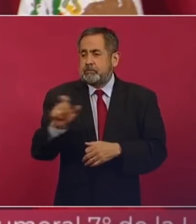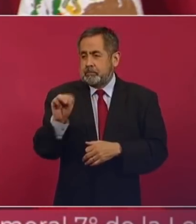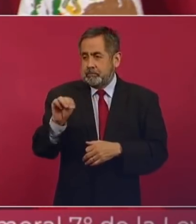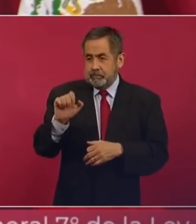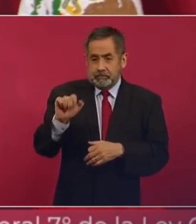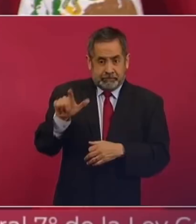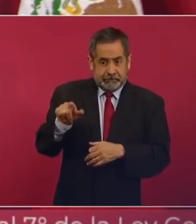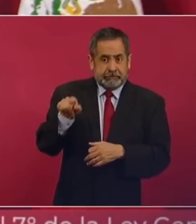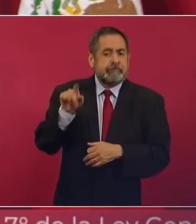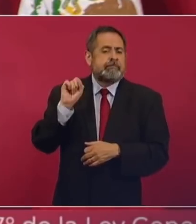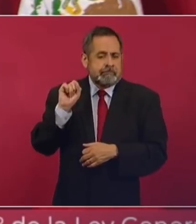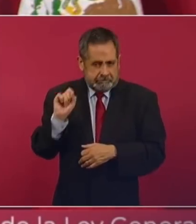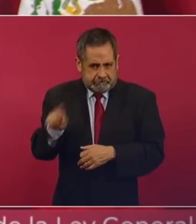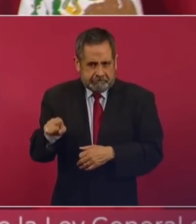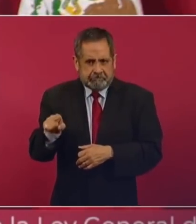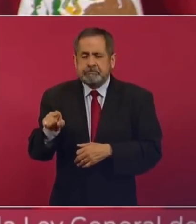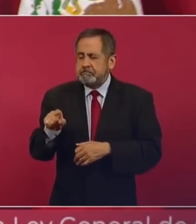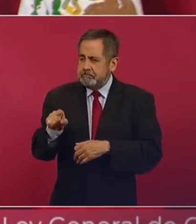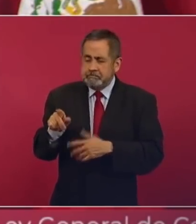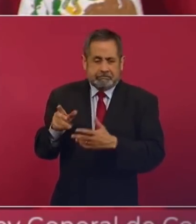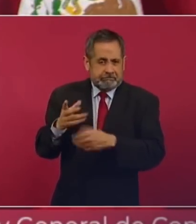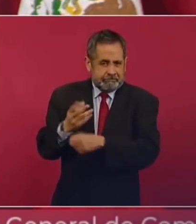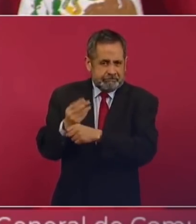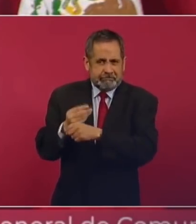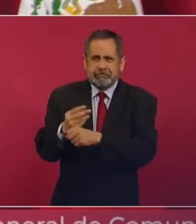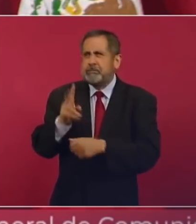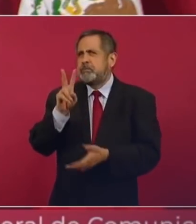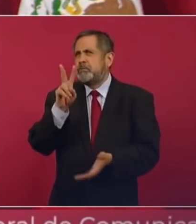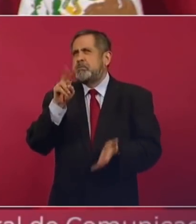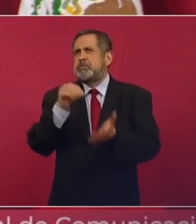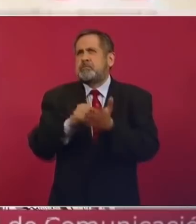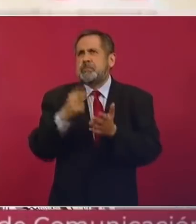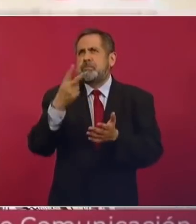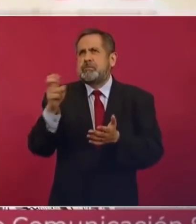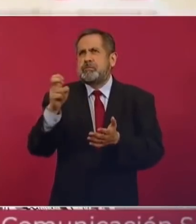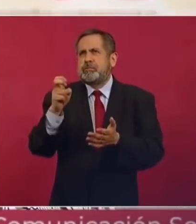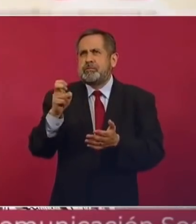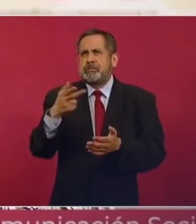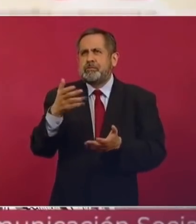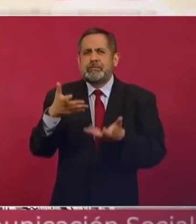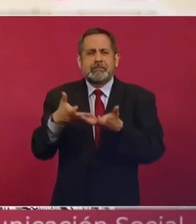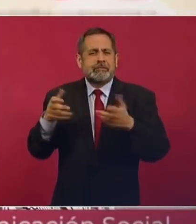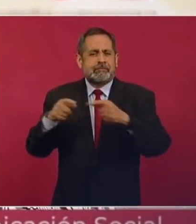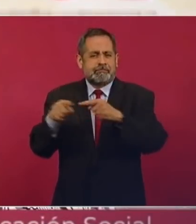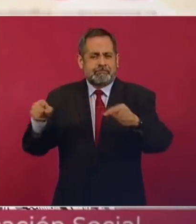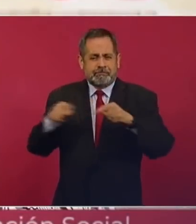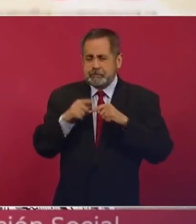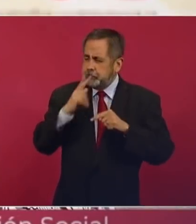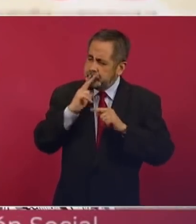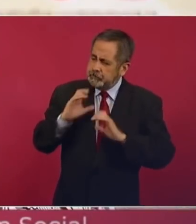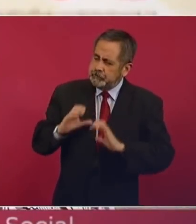dos mil 200 hectáreas de reserva.